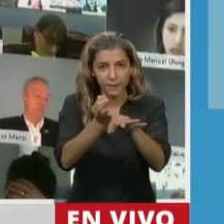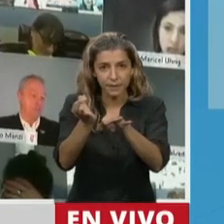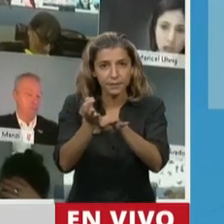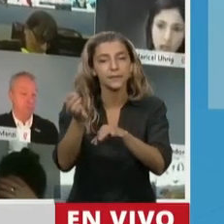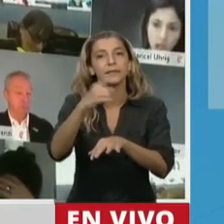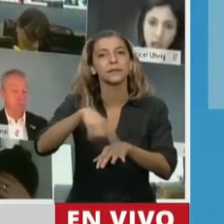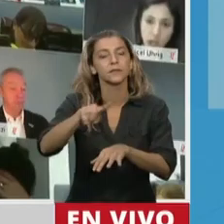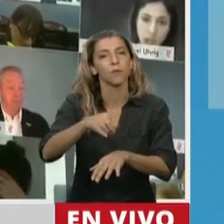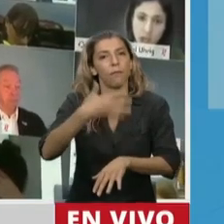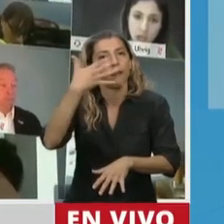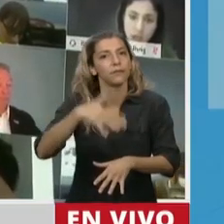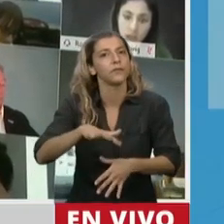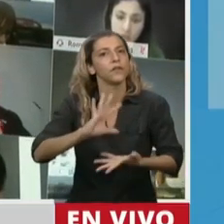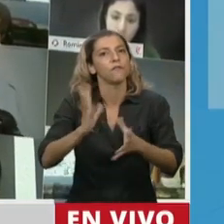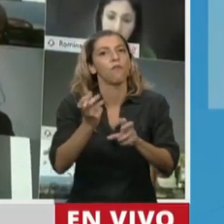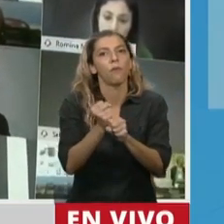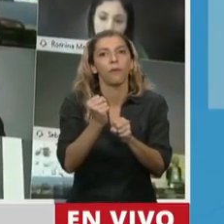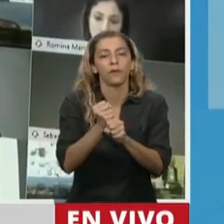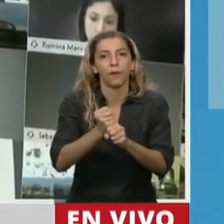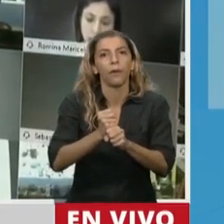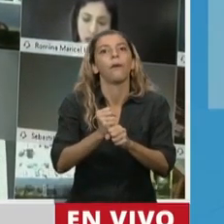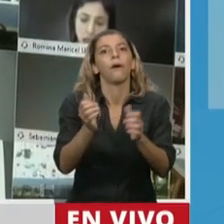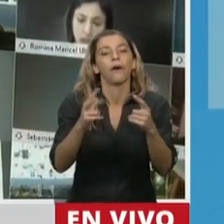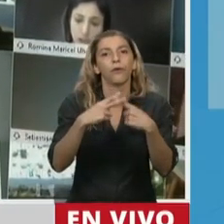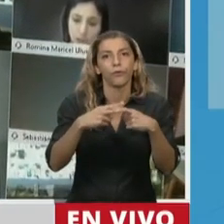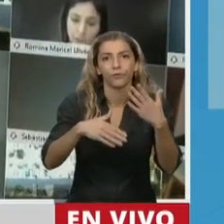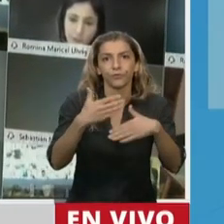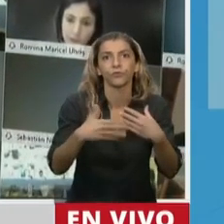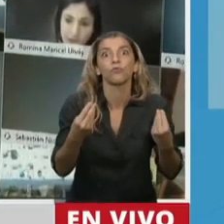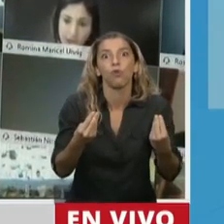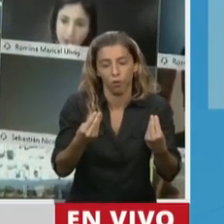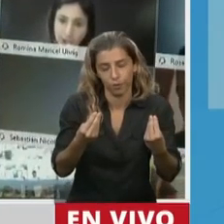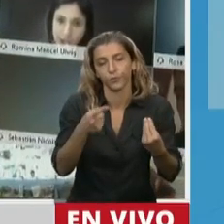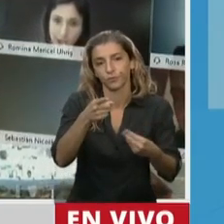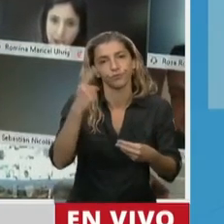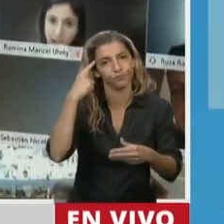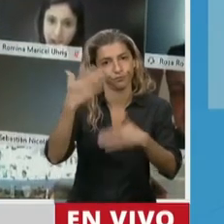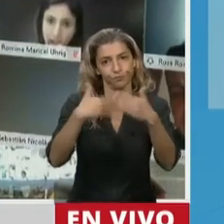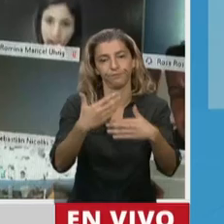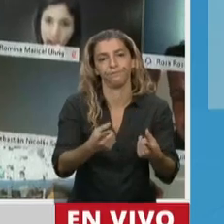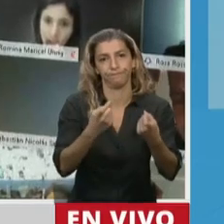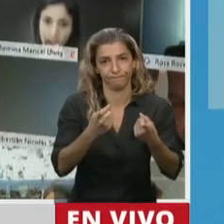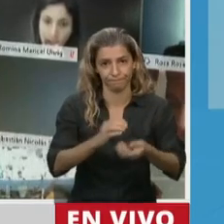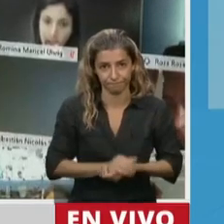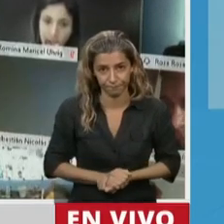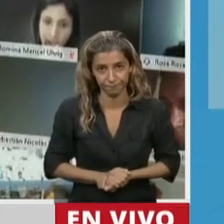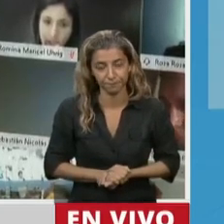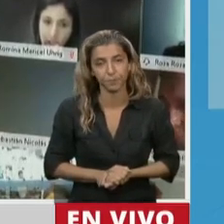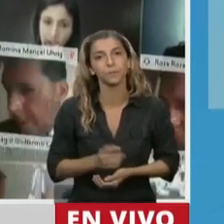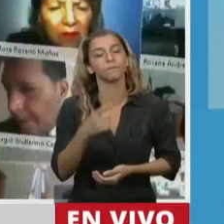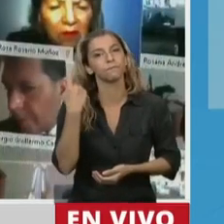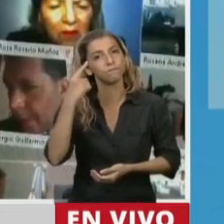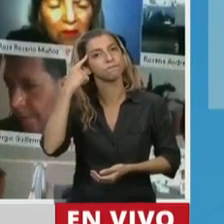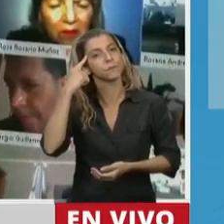expresa también la importancia de la capacitación docente y la garantía de las condiciones de salud y